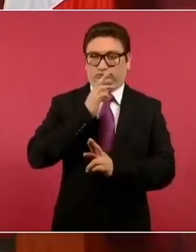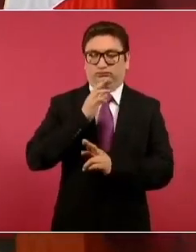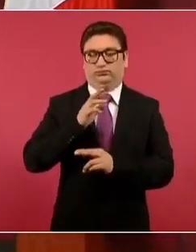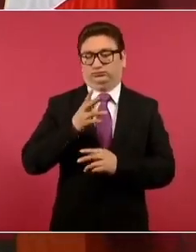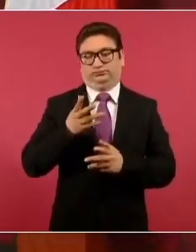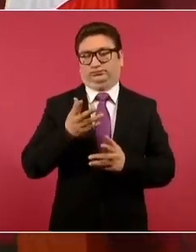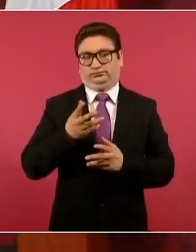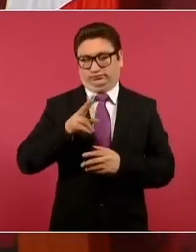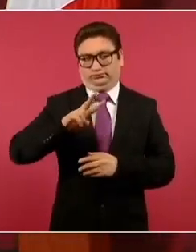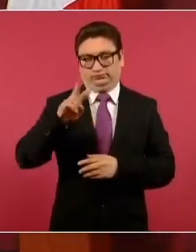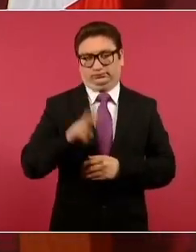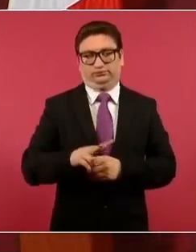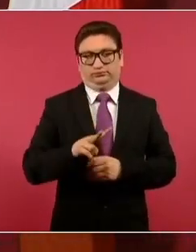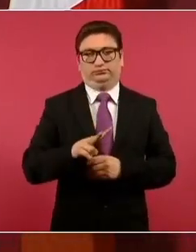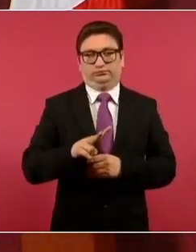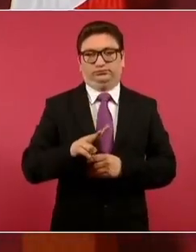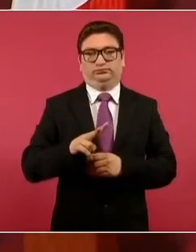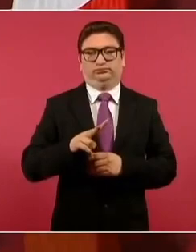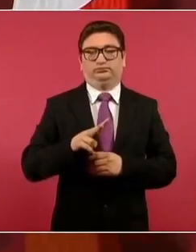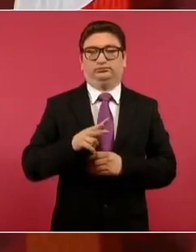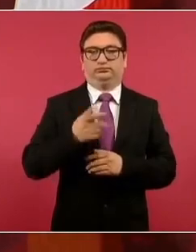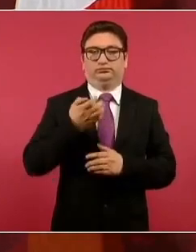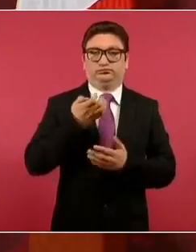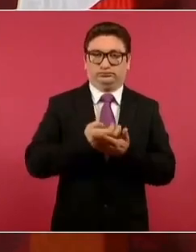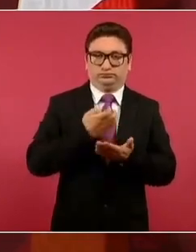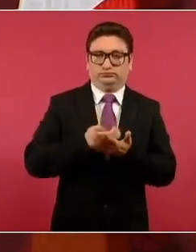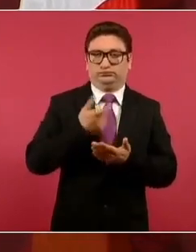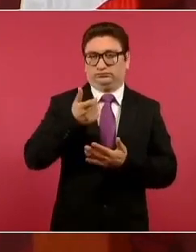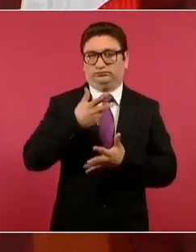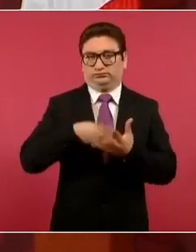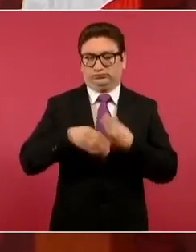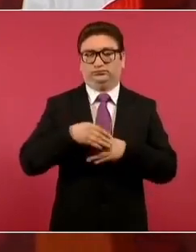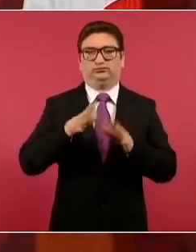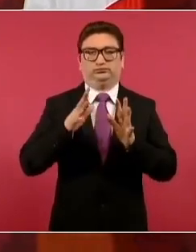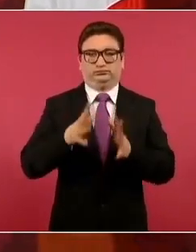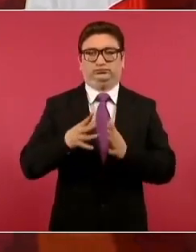ya financieramente lo tenemos resuelto, todo el sexenio. Gracias. Gracias. Gracias. Gracias. Gracias. Gracias. Gracias.